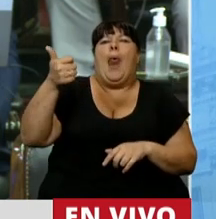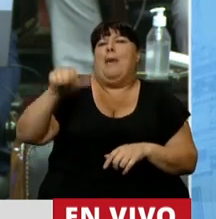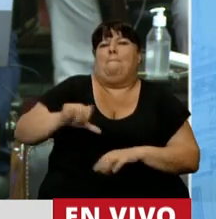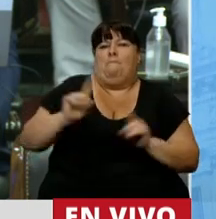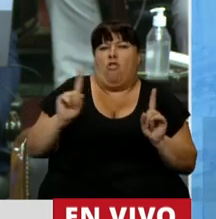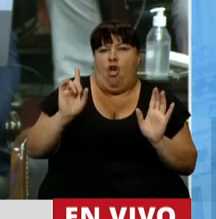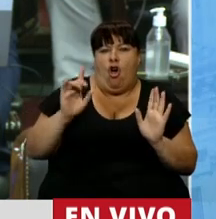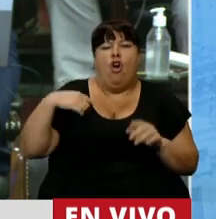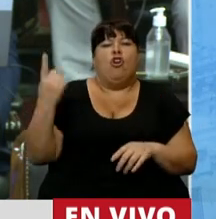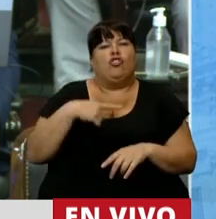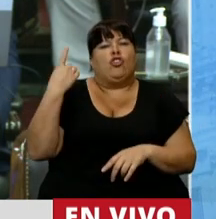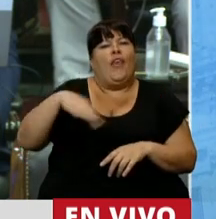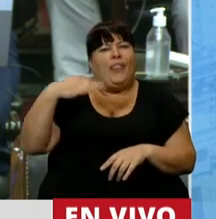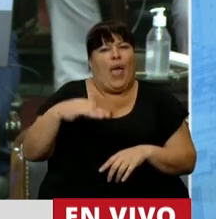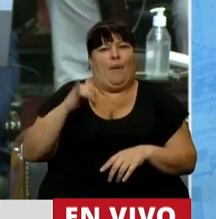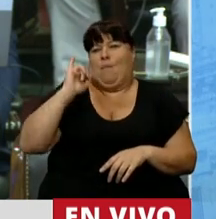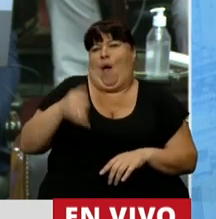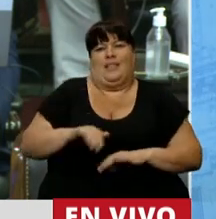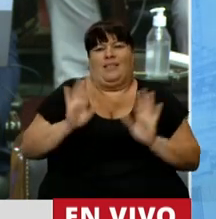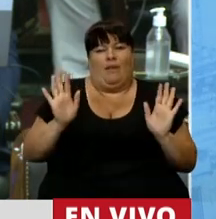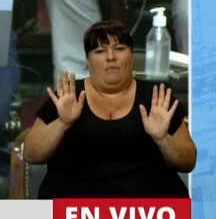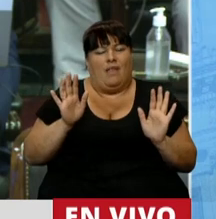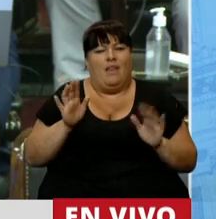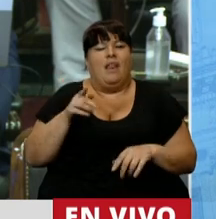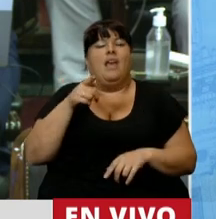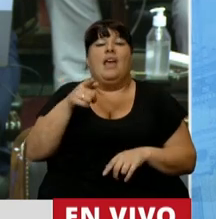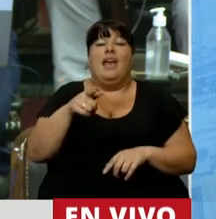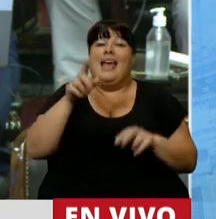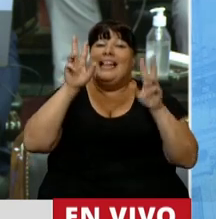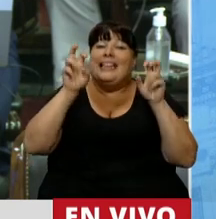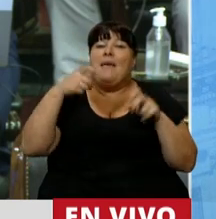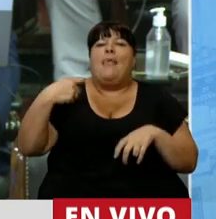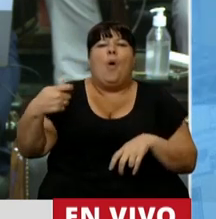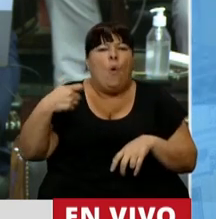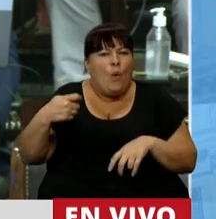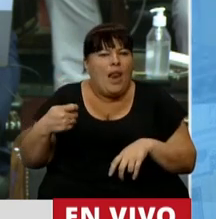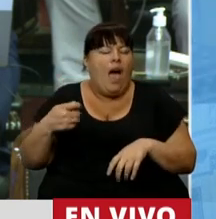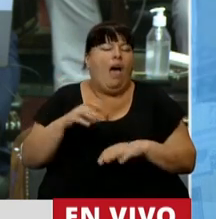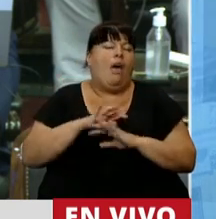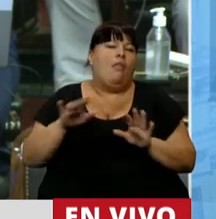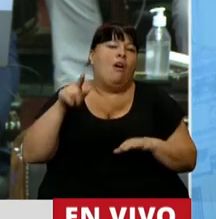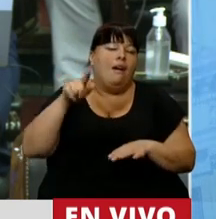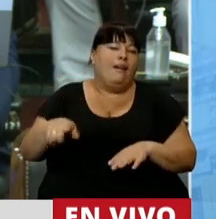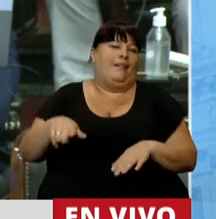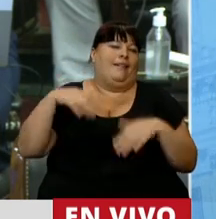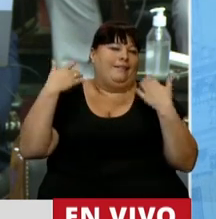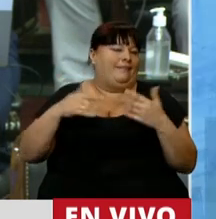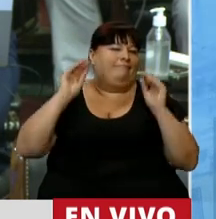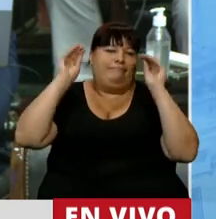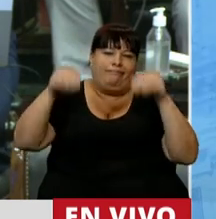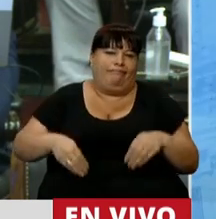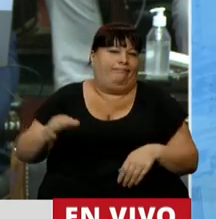malas. Y nosotros debemos admitir, señor Presidente, que el tema jubilatorio es uno de los grandes